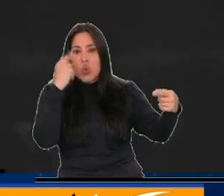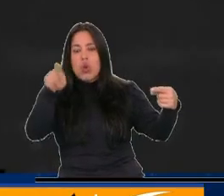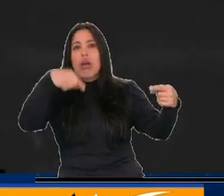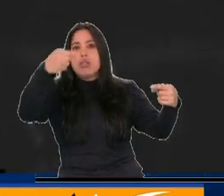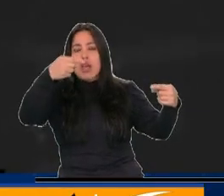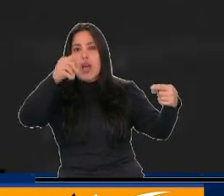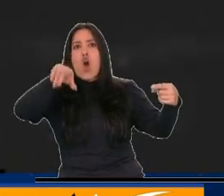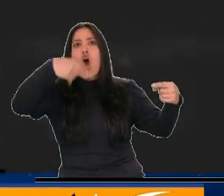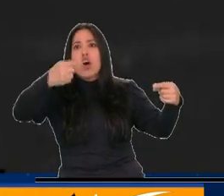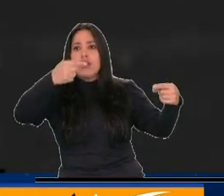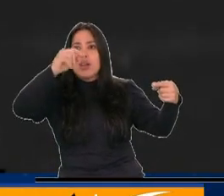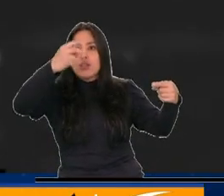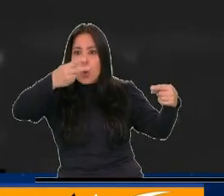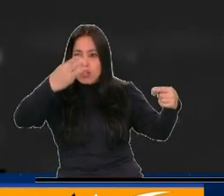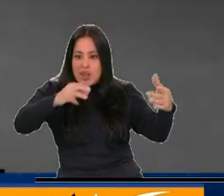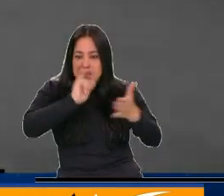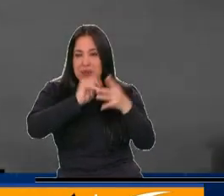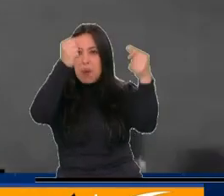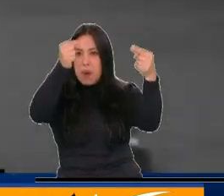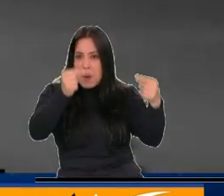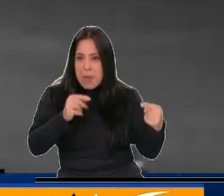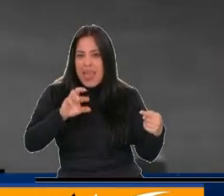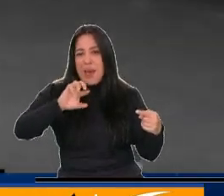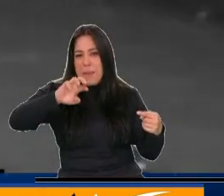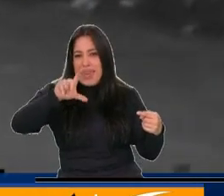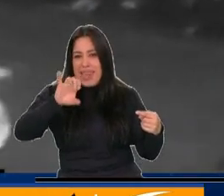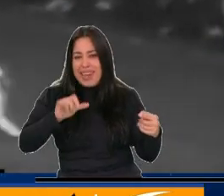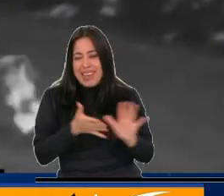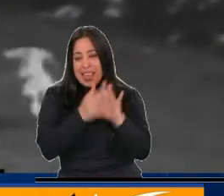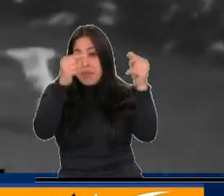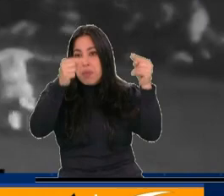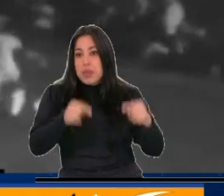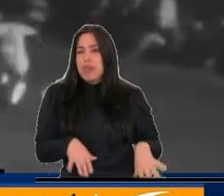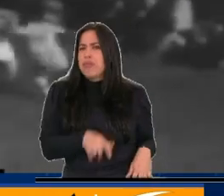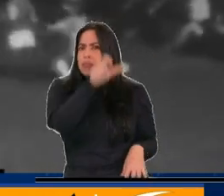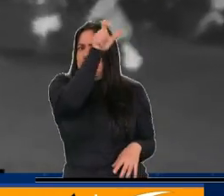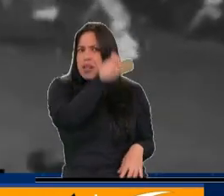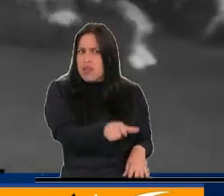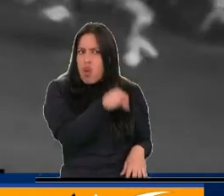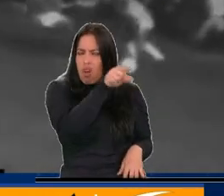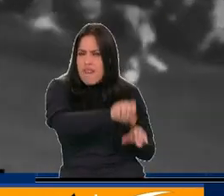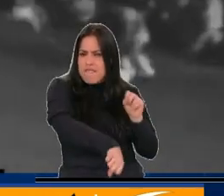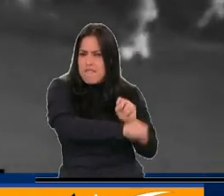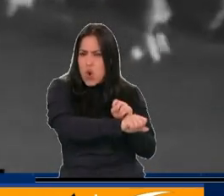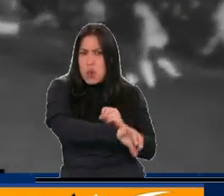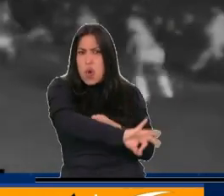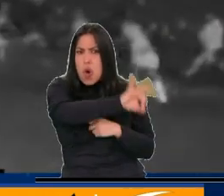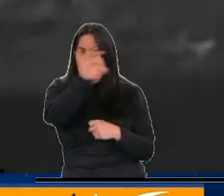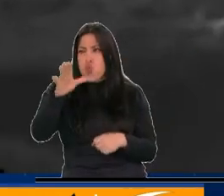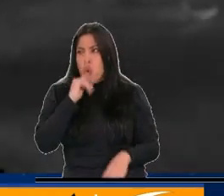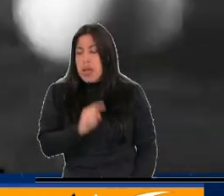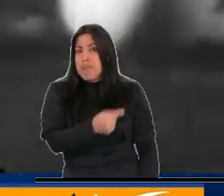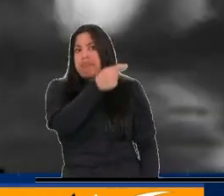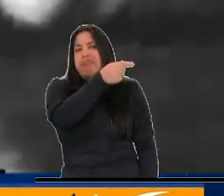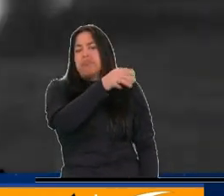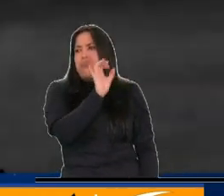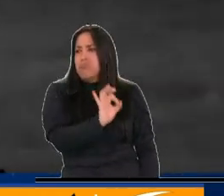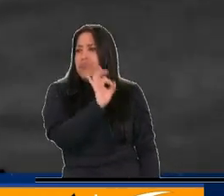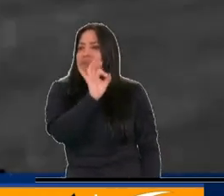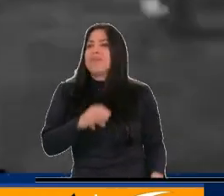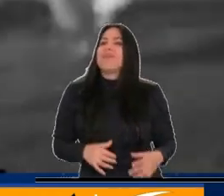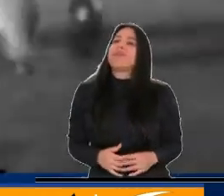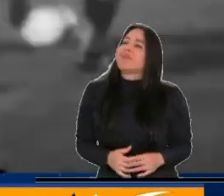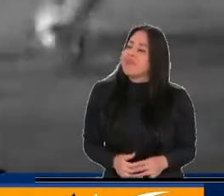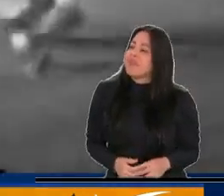veces más para seguir jugando contra Pelé. Como ese, yo creo que no hubo. Bueno,